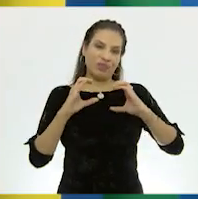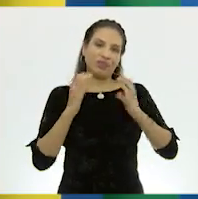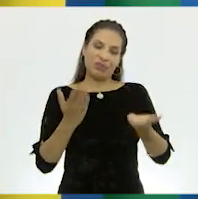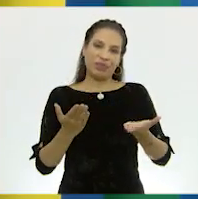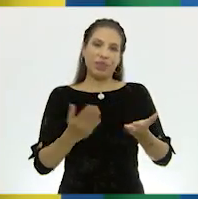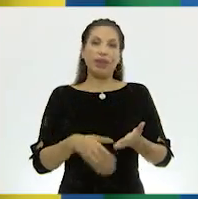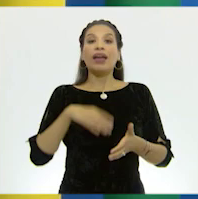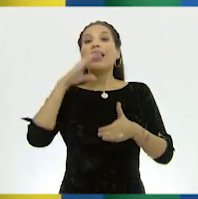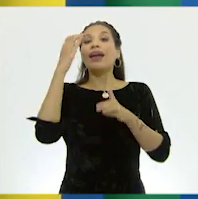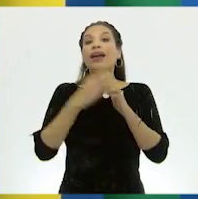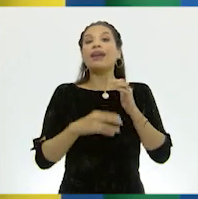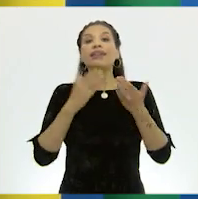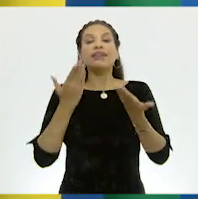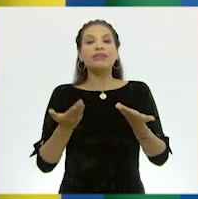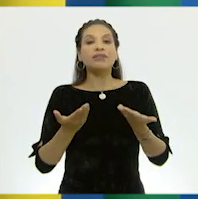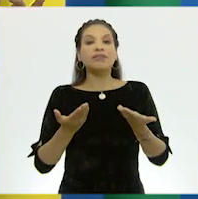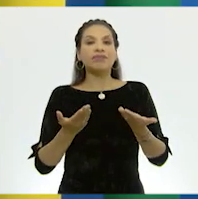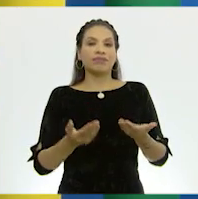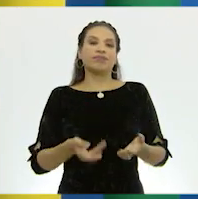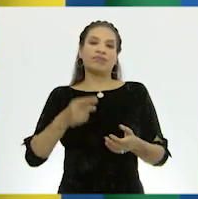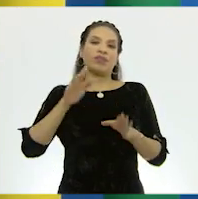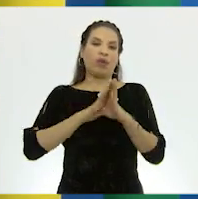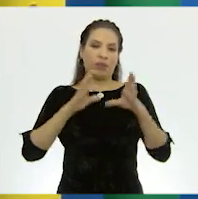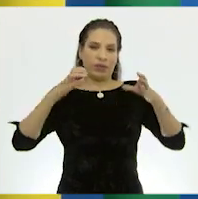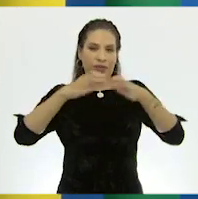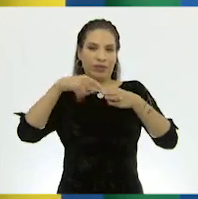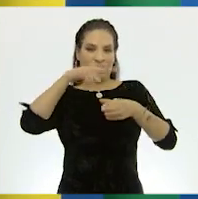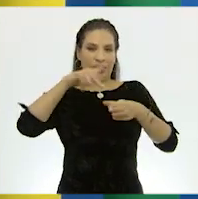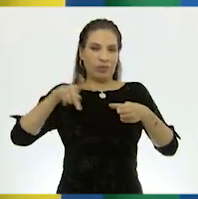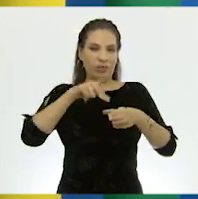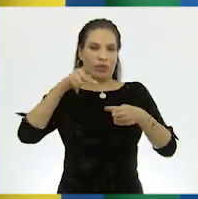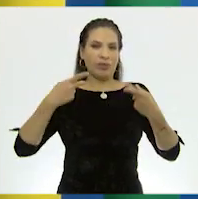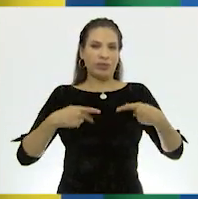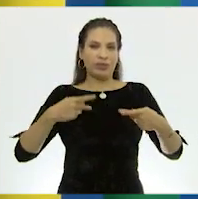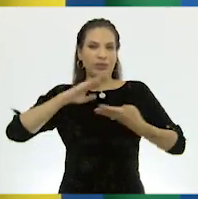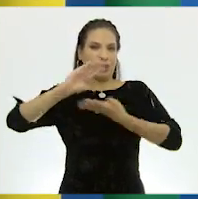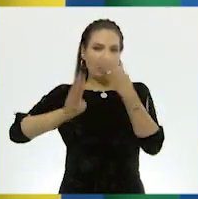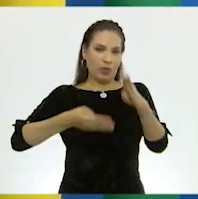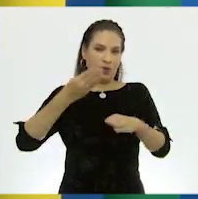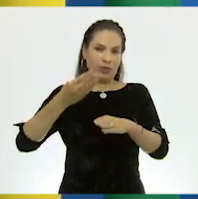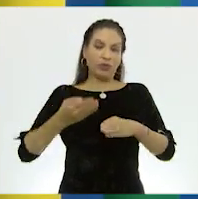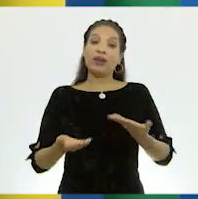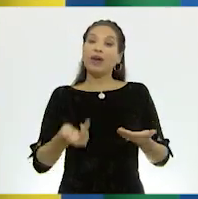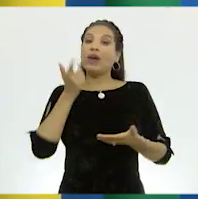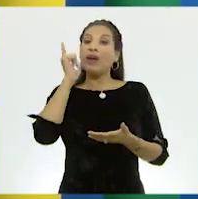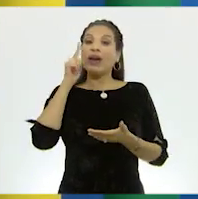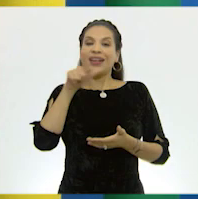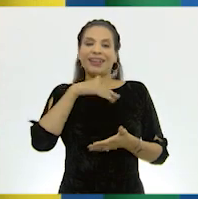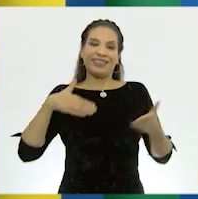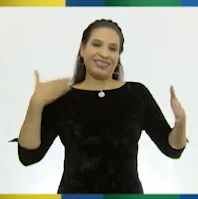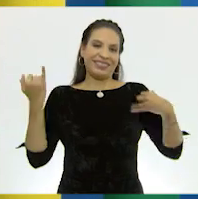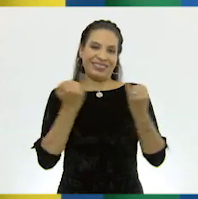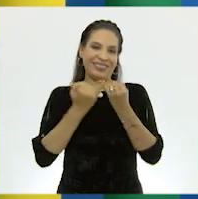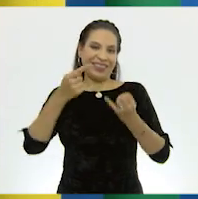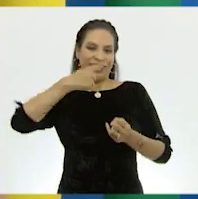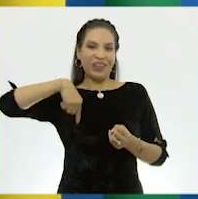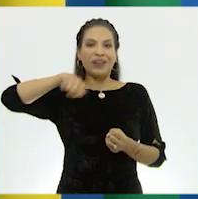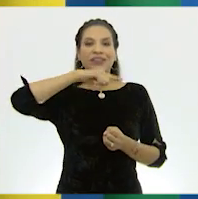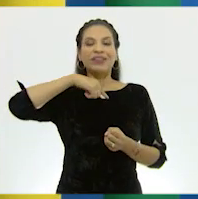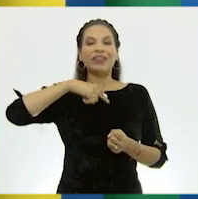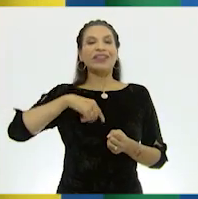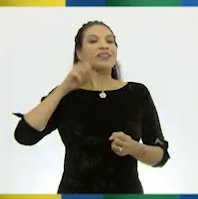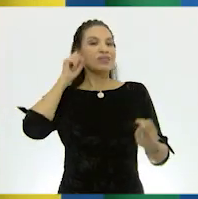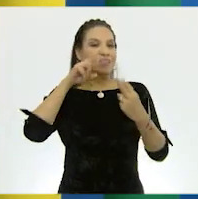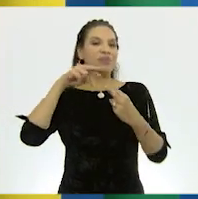Hemos terminado con concentración poblacional en el mundo Espero lo hayan disfrutado tanto como nosotros